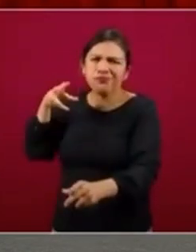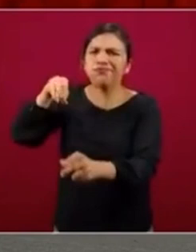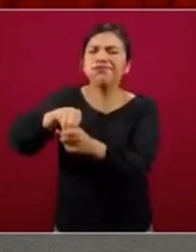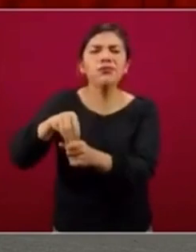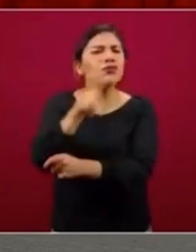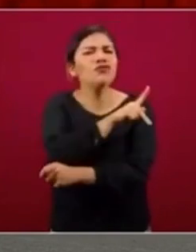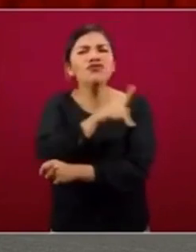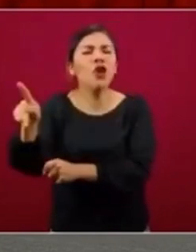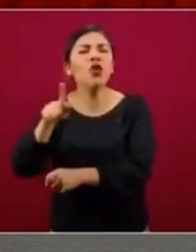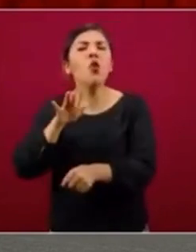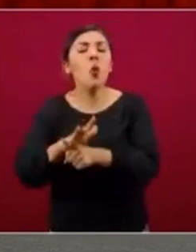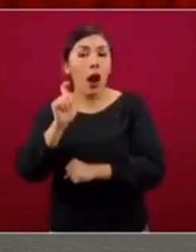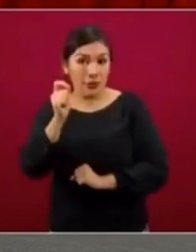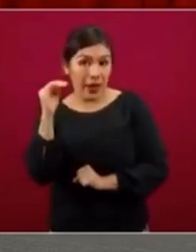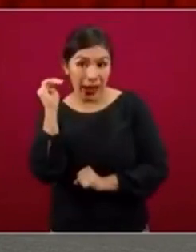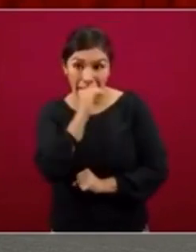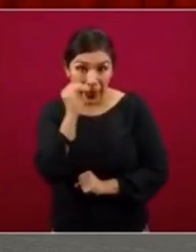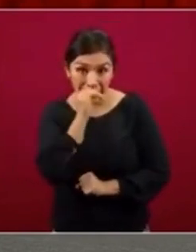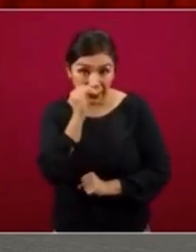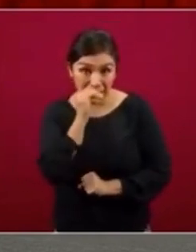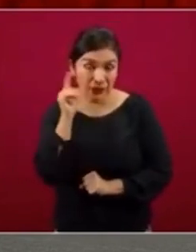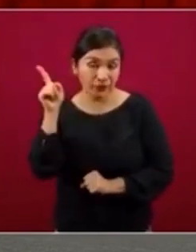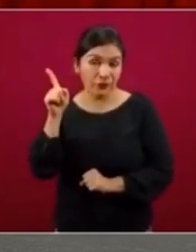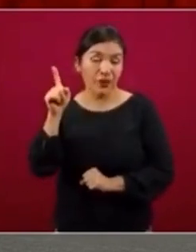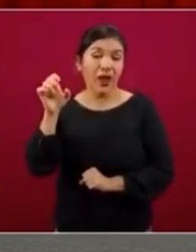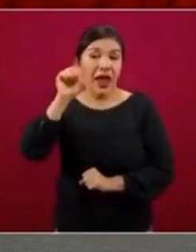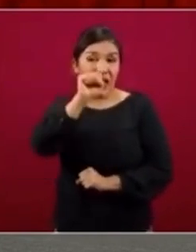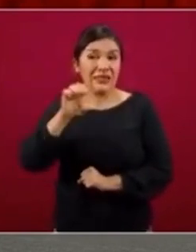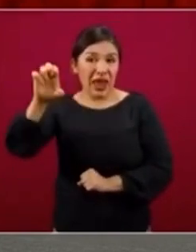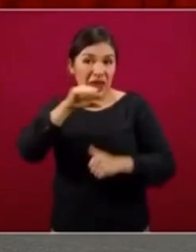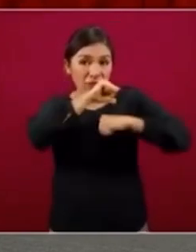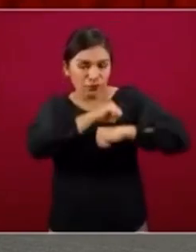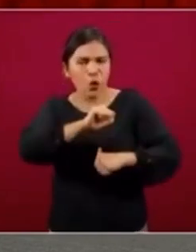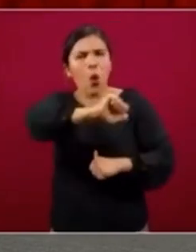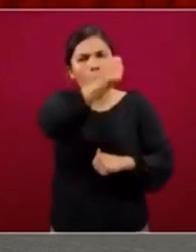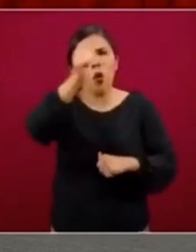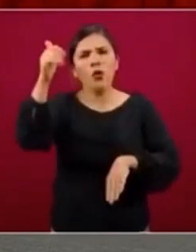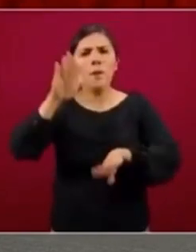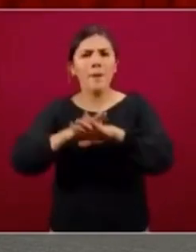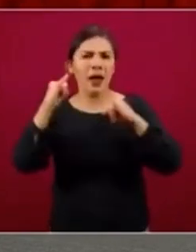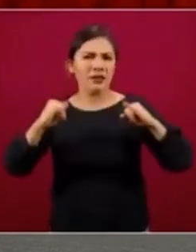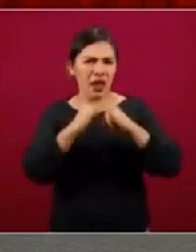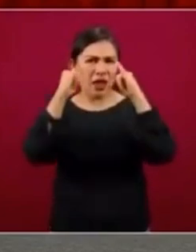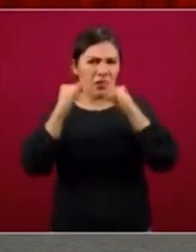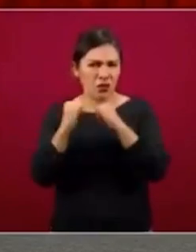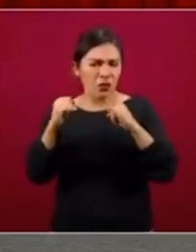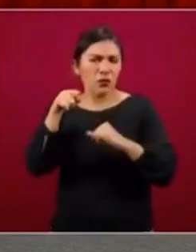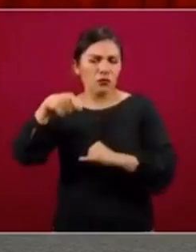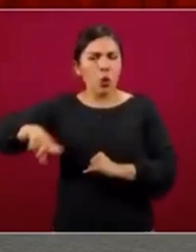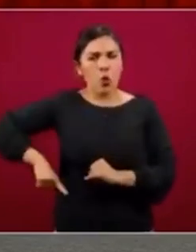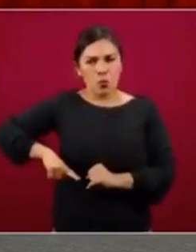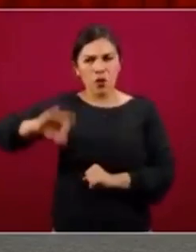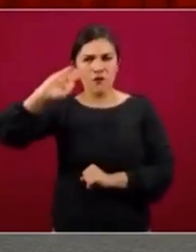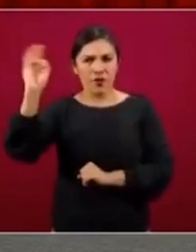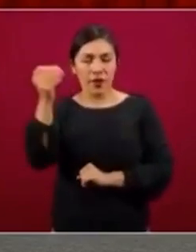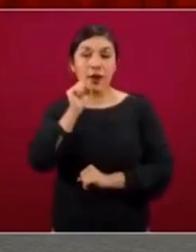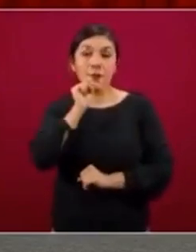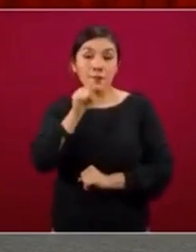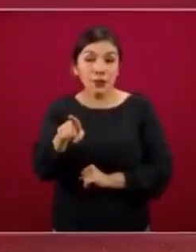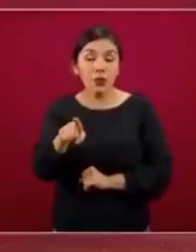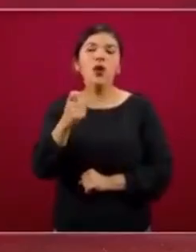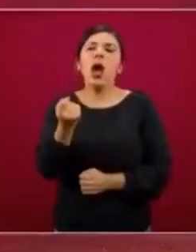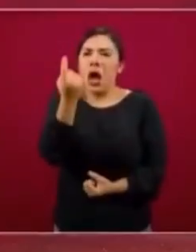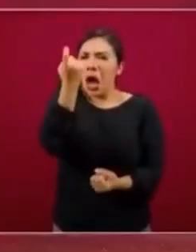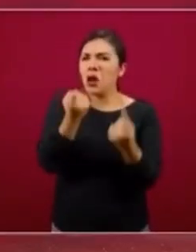que son gratuitos de la Secretaría de Economía y de otras dependencias del gobierno federal